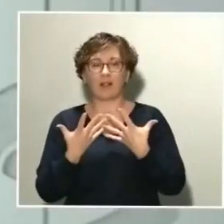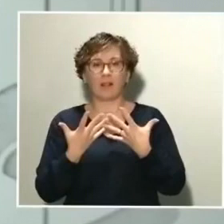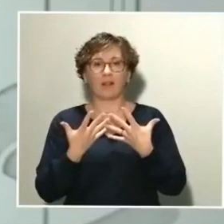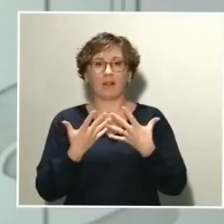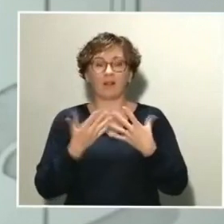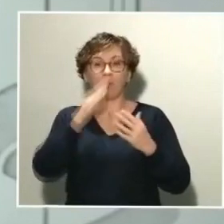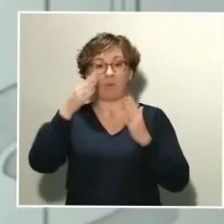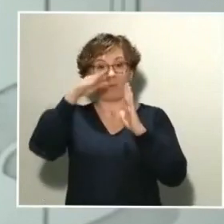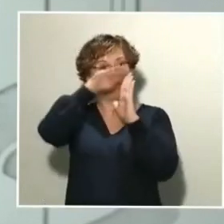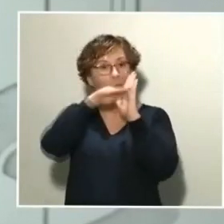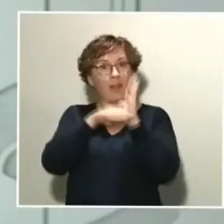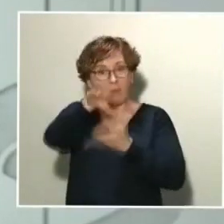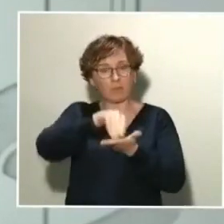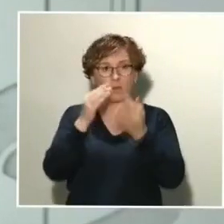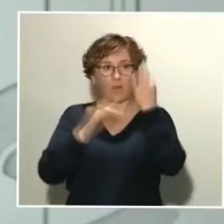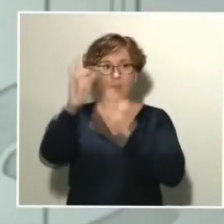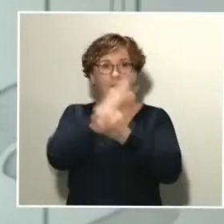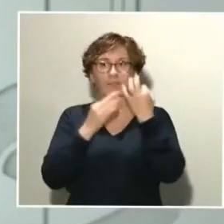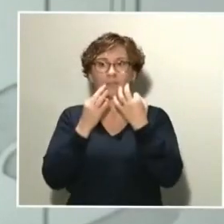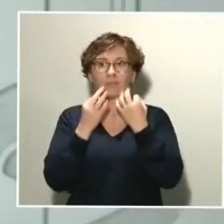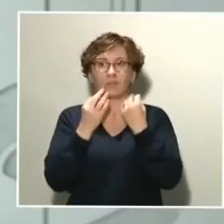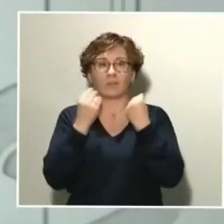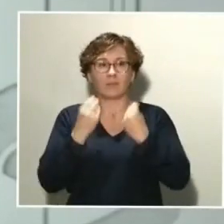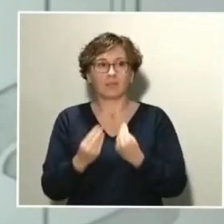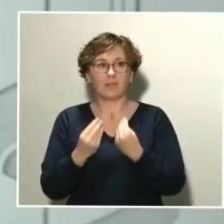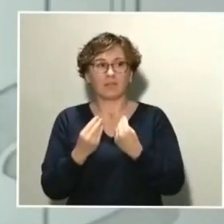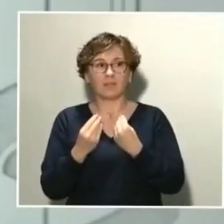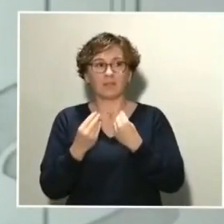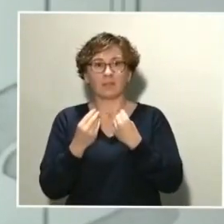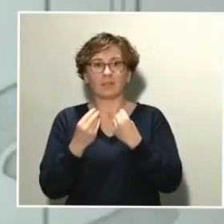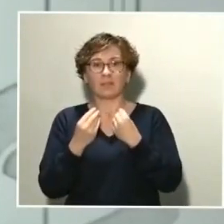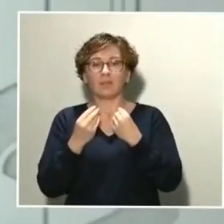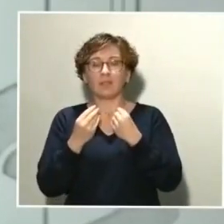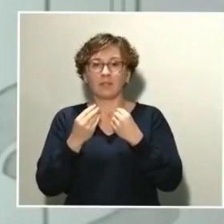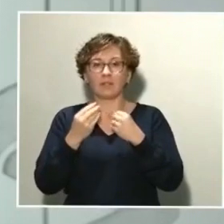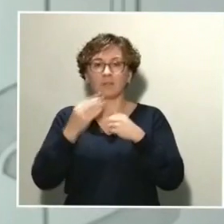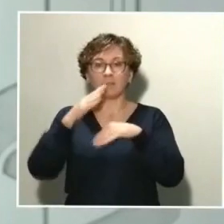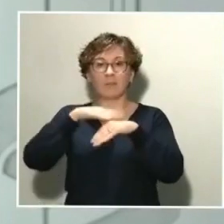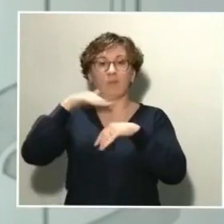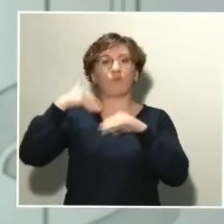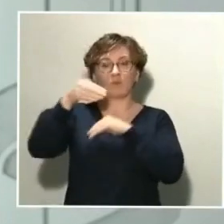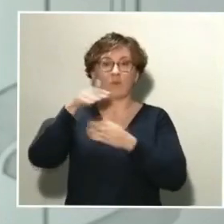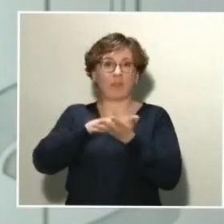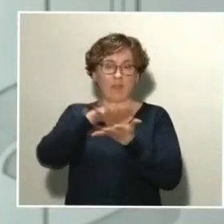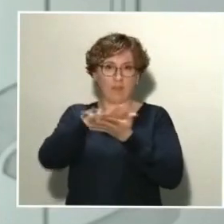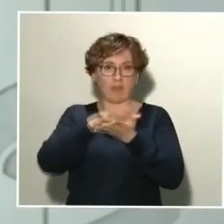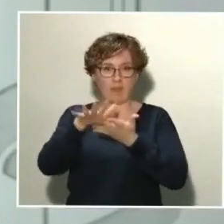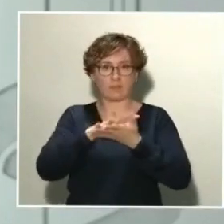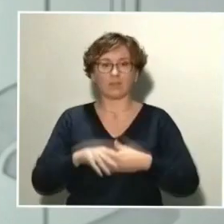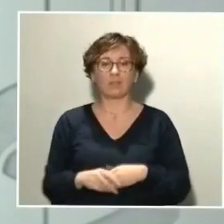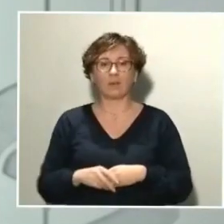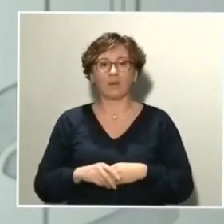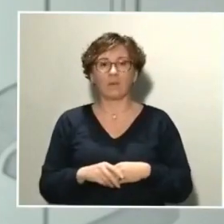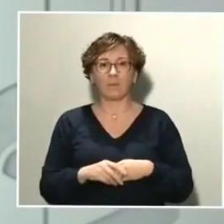cuidado y testarán a llamo de los disponibles y vamos a tener muchas más evidencias en el futuro. El problema es que ante evolución cambiante